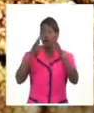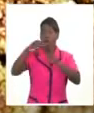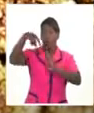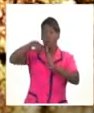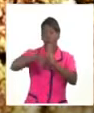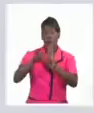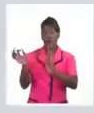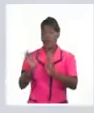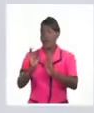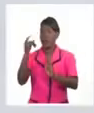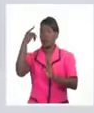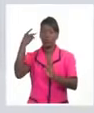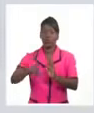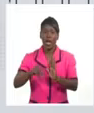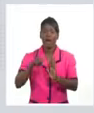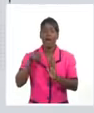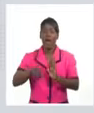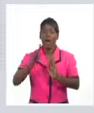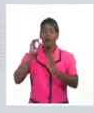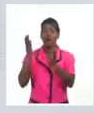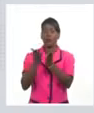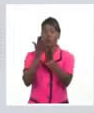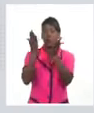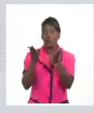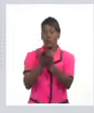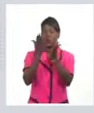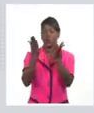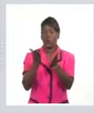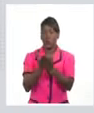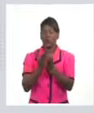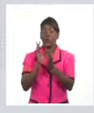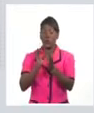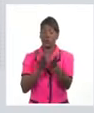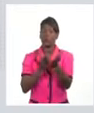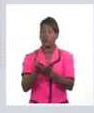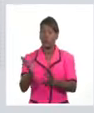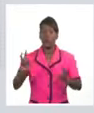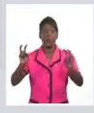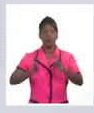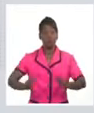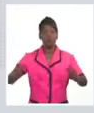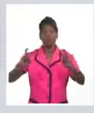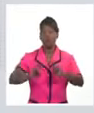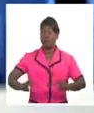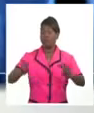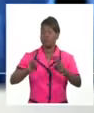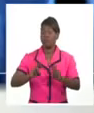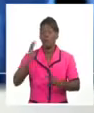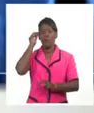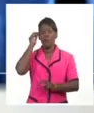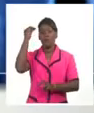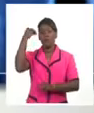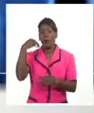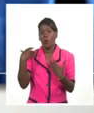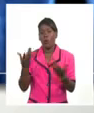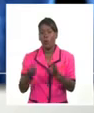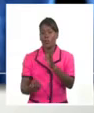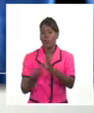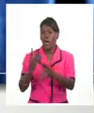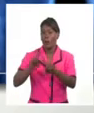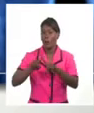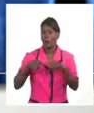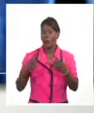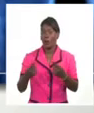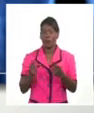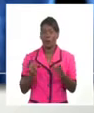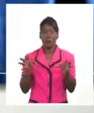la severidad del cuadro clínico y es por eso que las investigaciones continúan en este sentido expertos de la oms